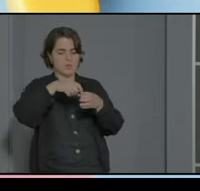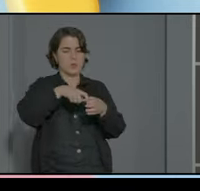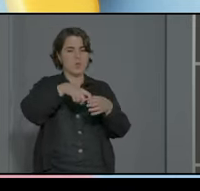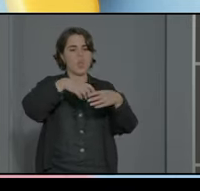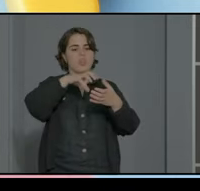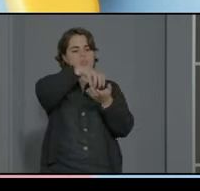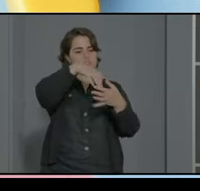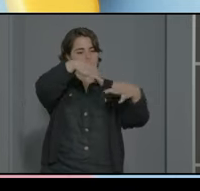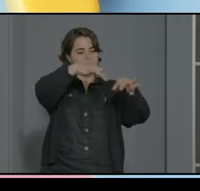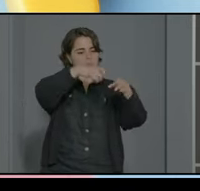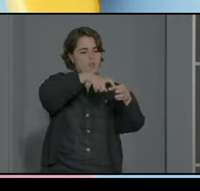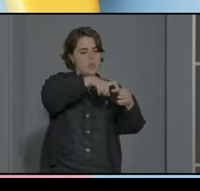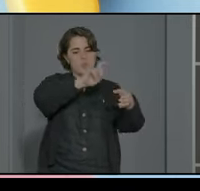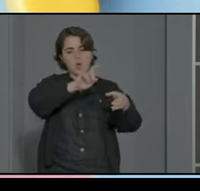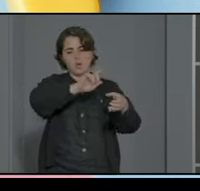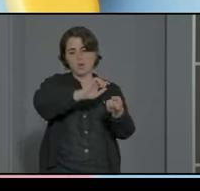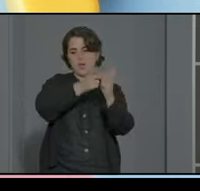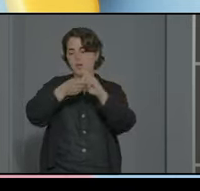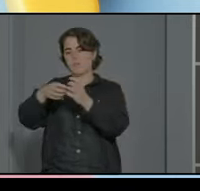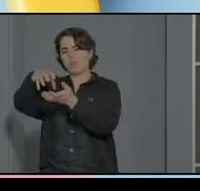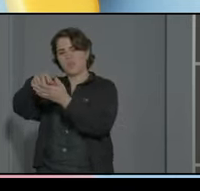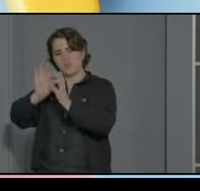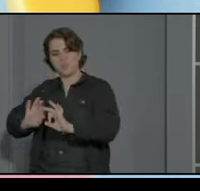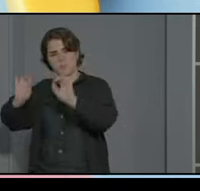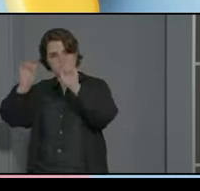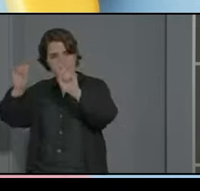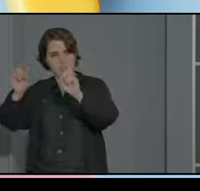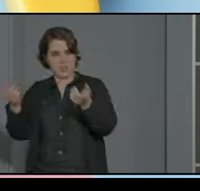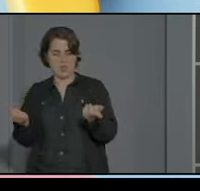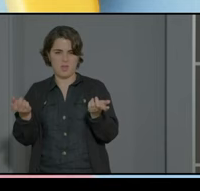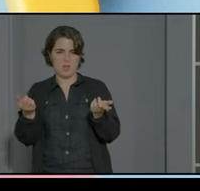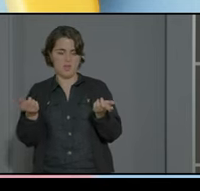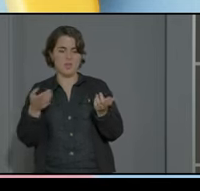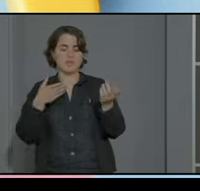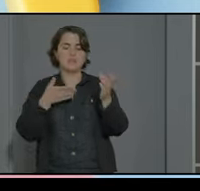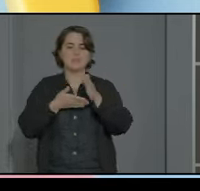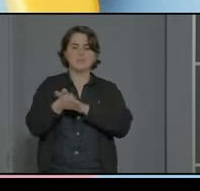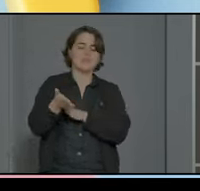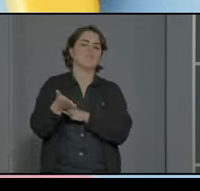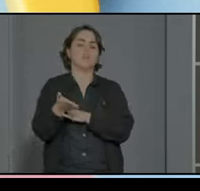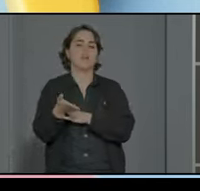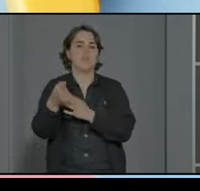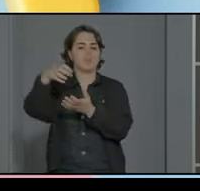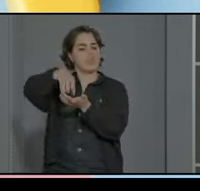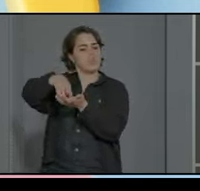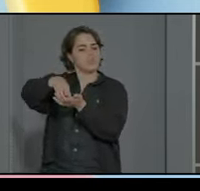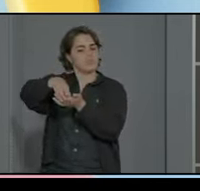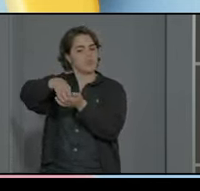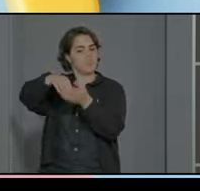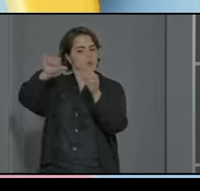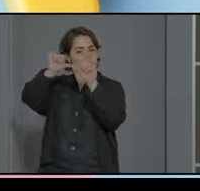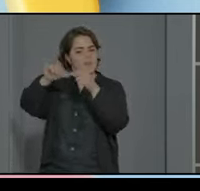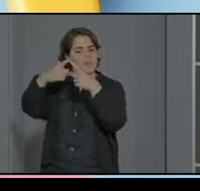modalidad a priori más inclusiva y entrar en participar en un centro o sea en otra